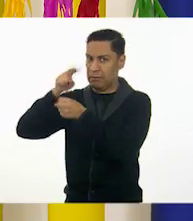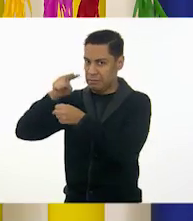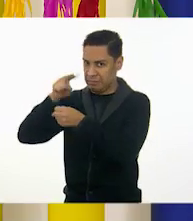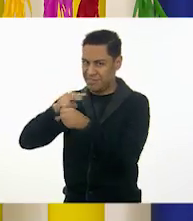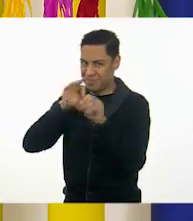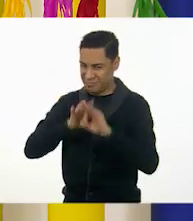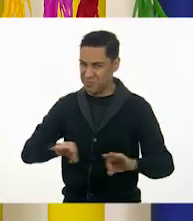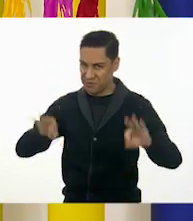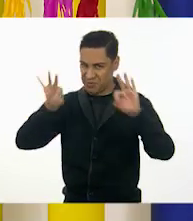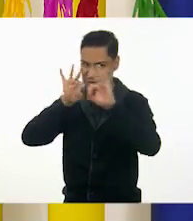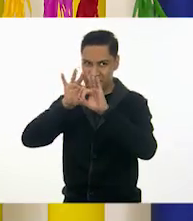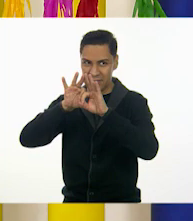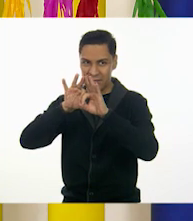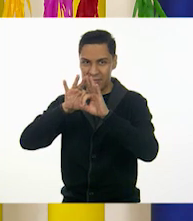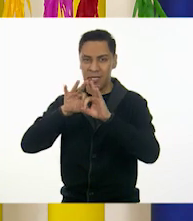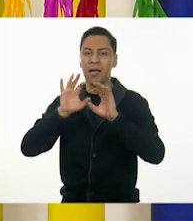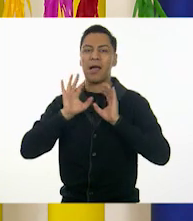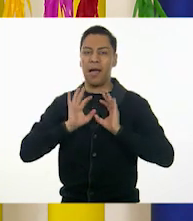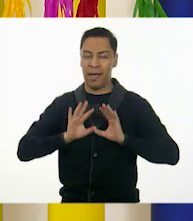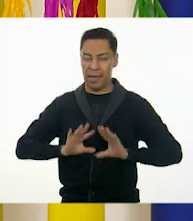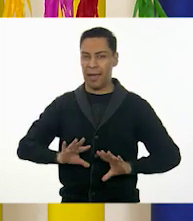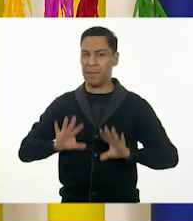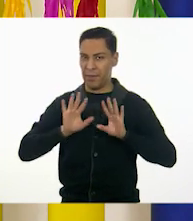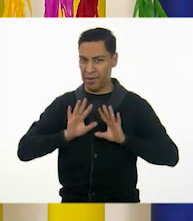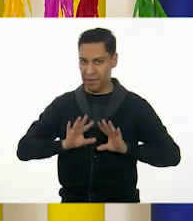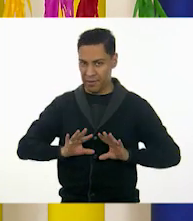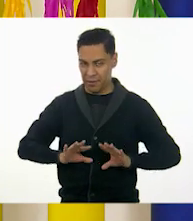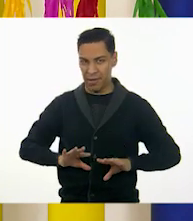Eso. Y es con calma, además.